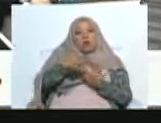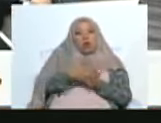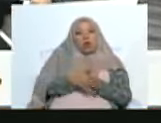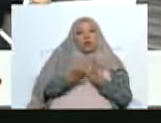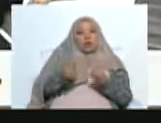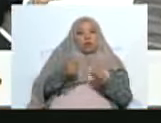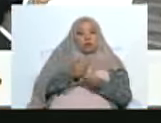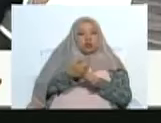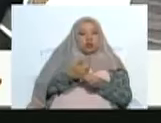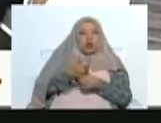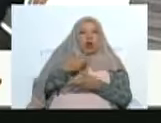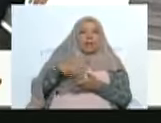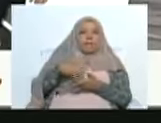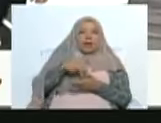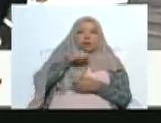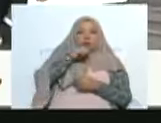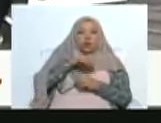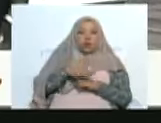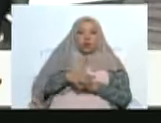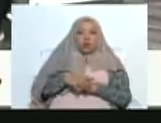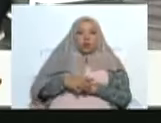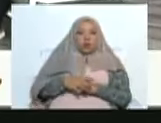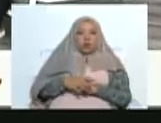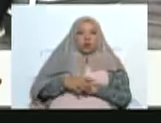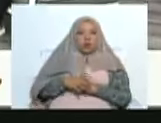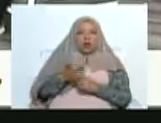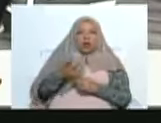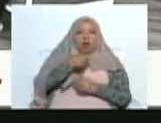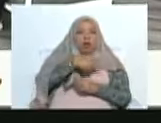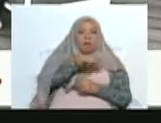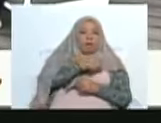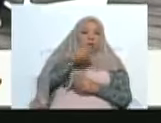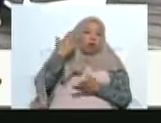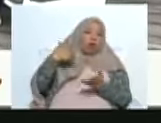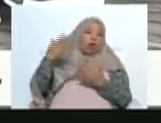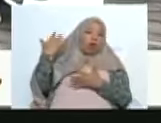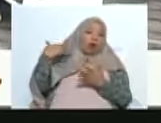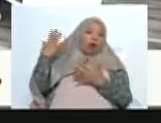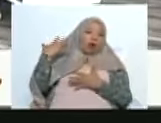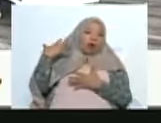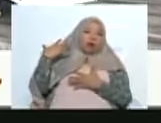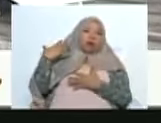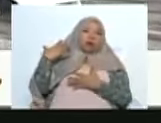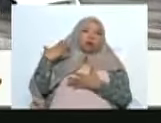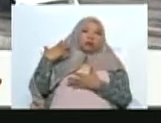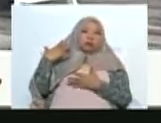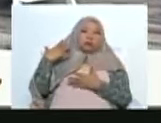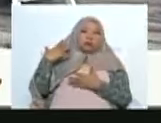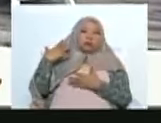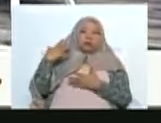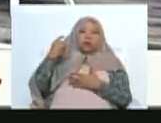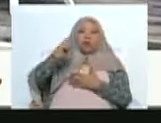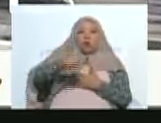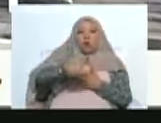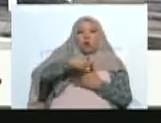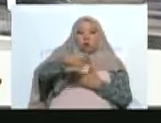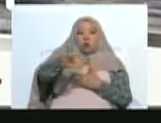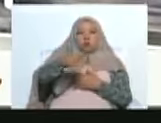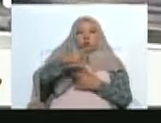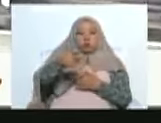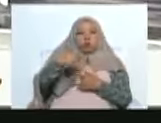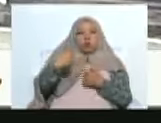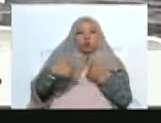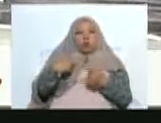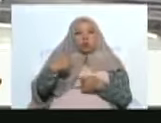Van a hacer bailes de negro en tal parte, y se convocaba la gente, los arrieros del camino, mandaban las convocatorias que se